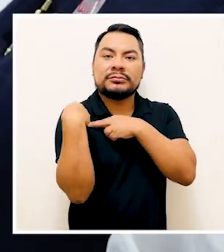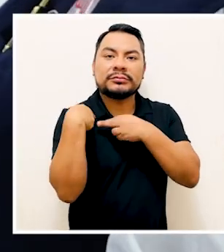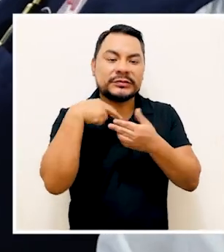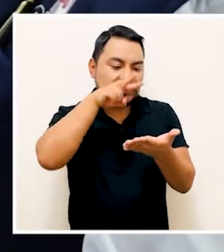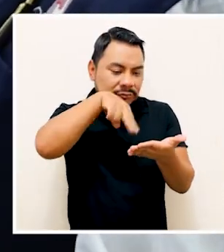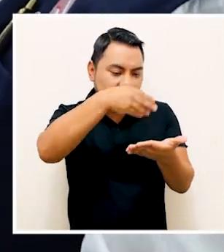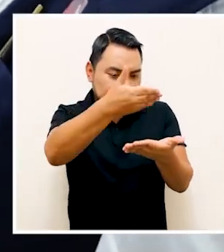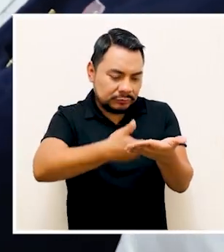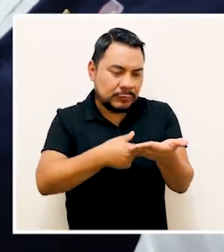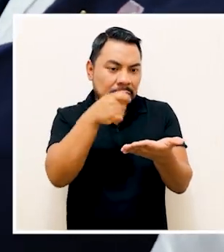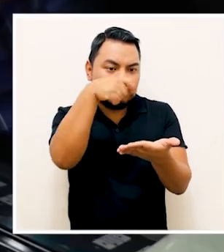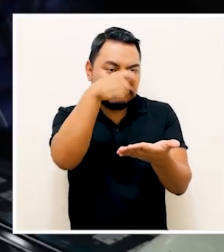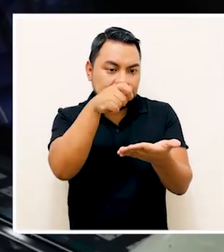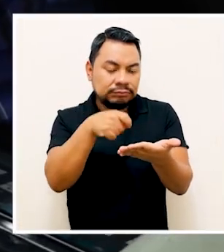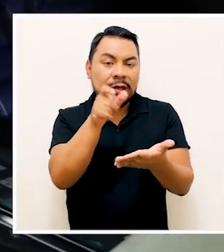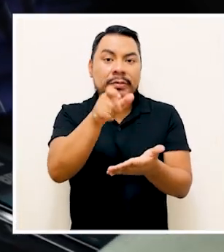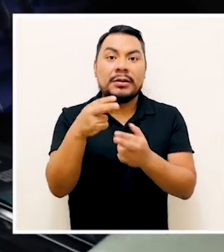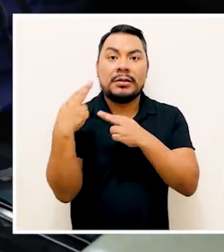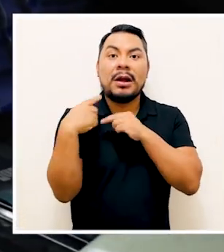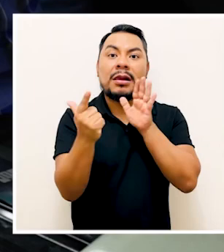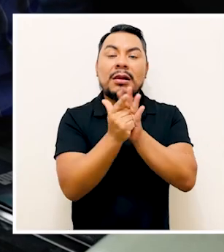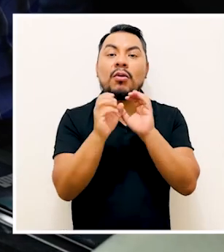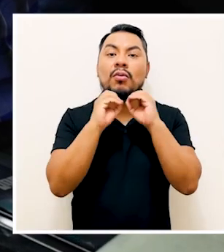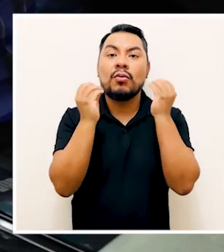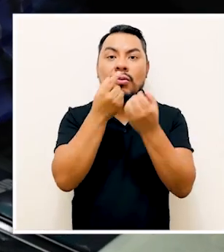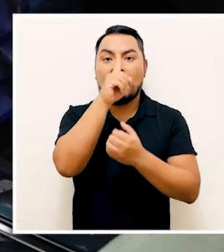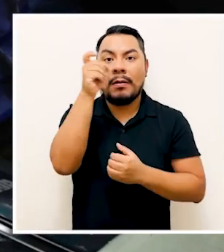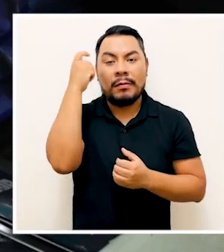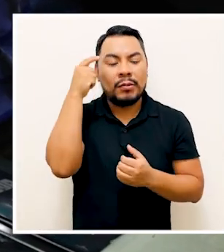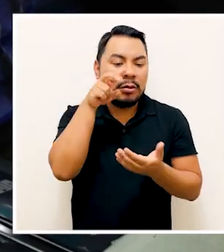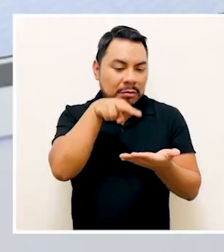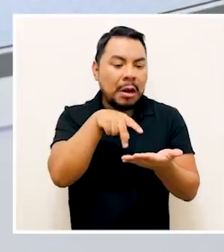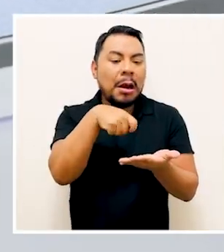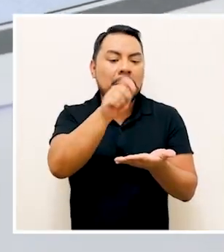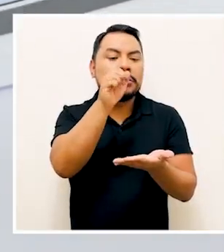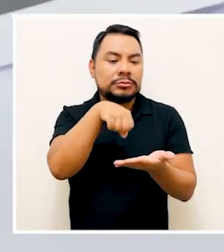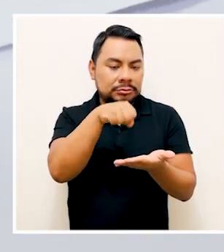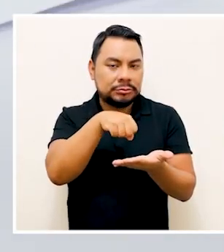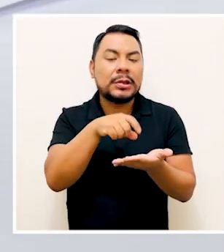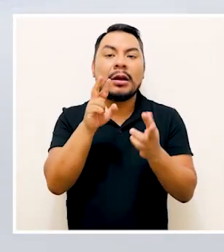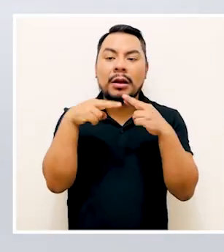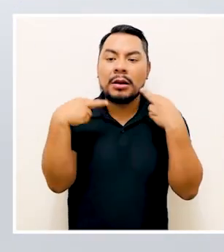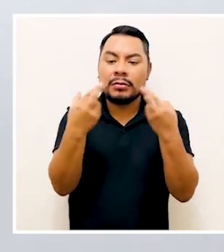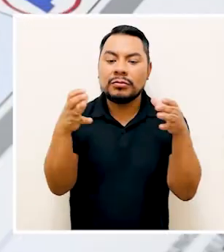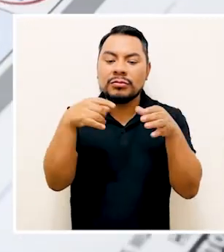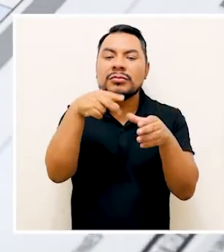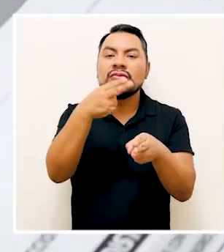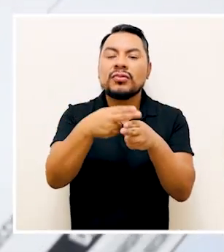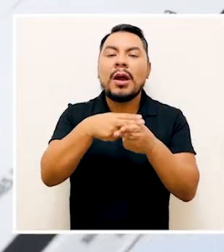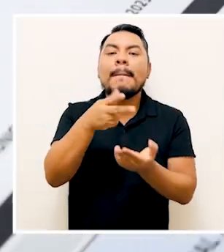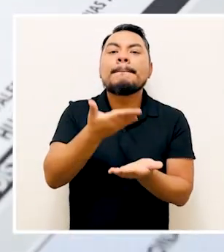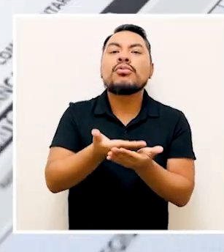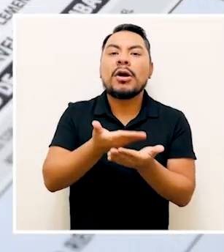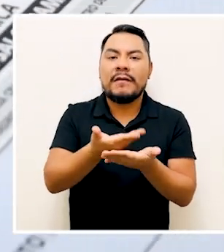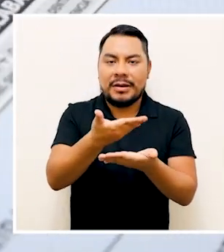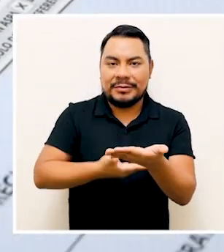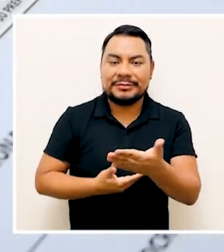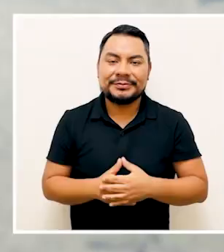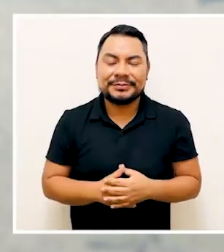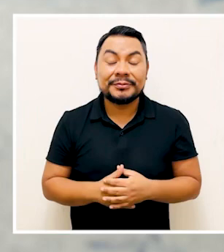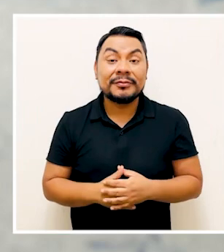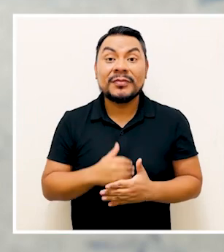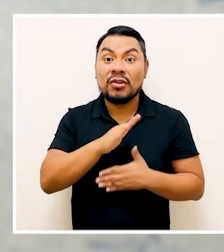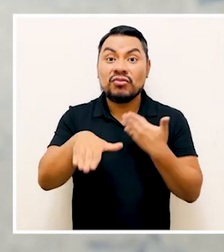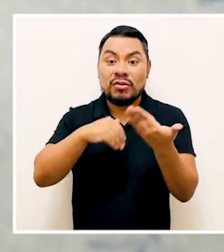organismos del sistema electoral y los personeros legales de las organizaciones políticas, en una actividad denominada prueba de color.